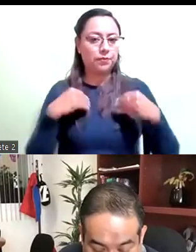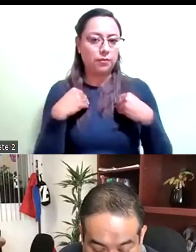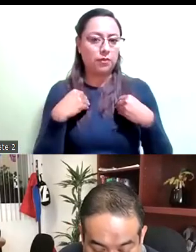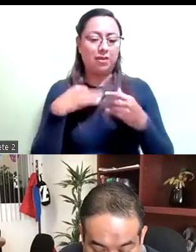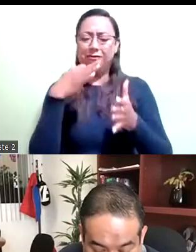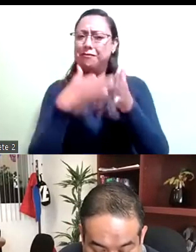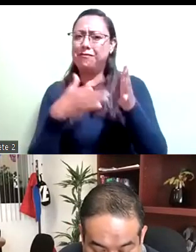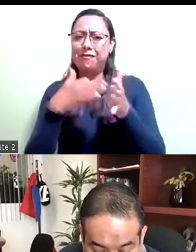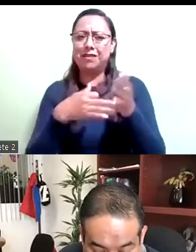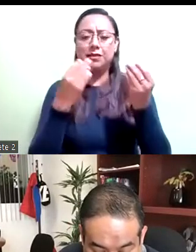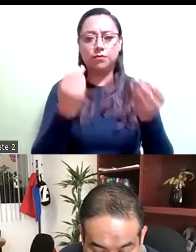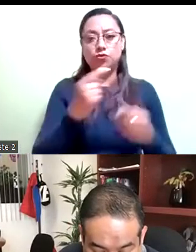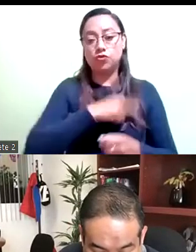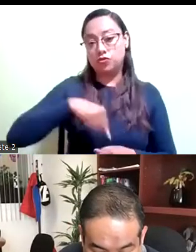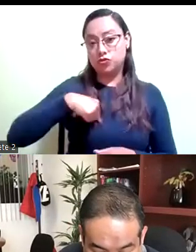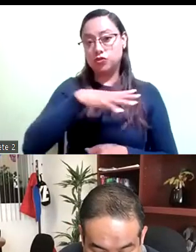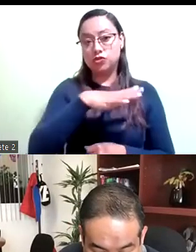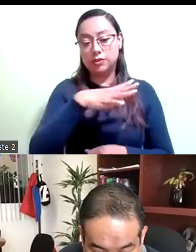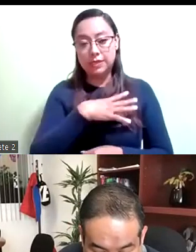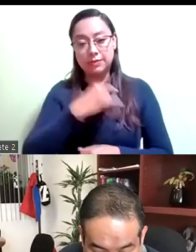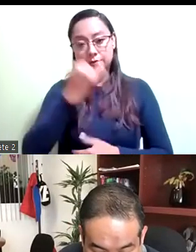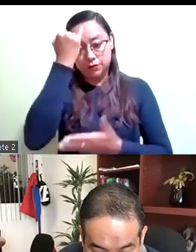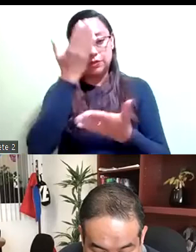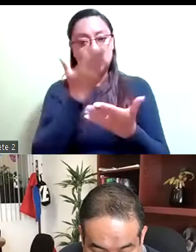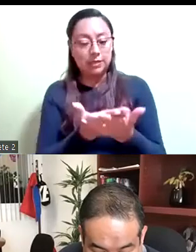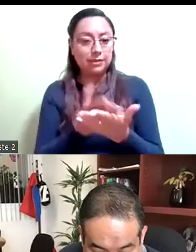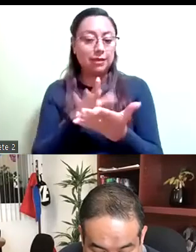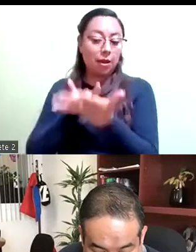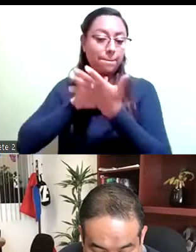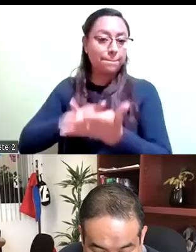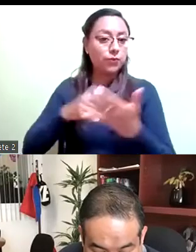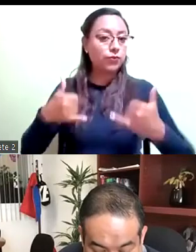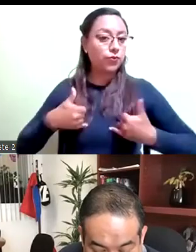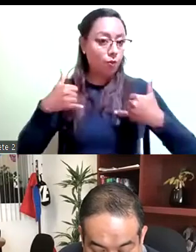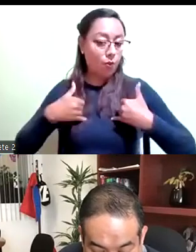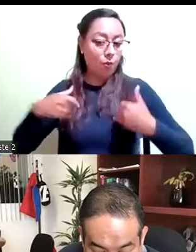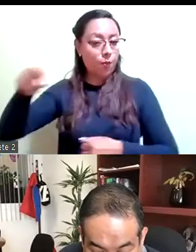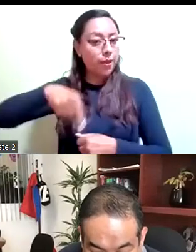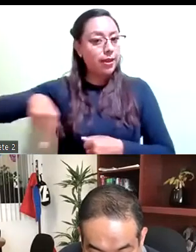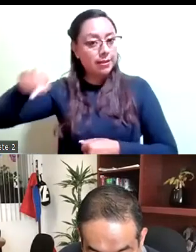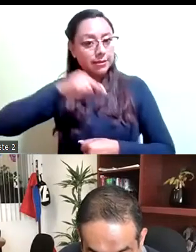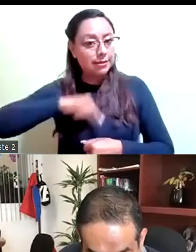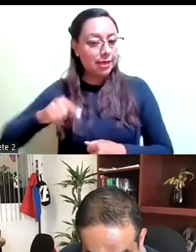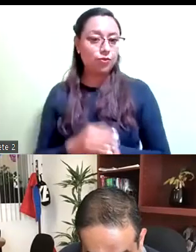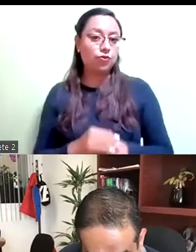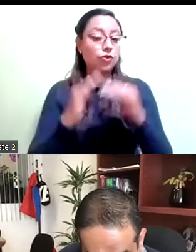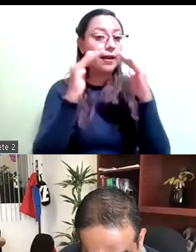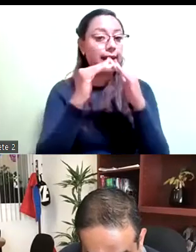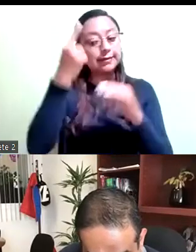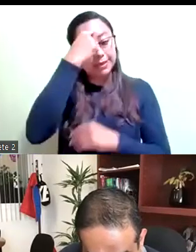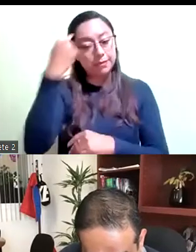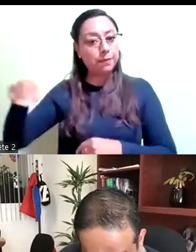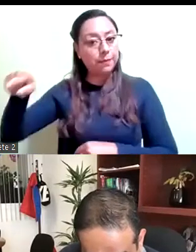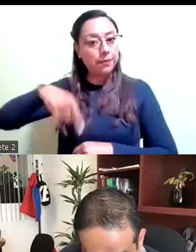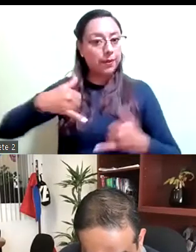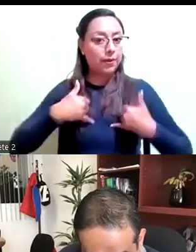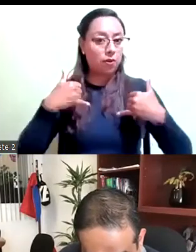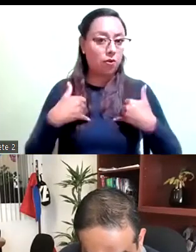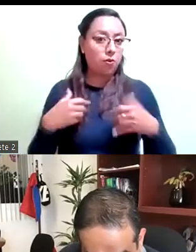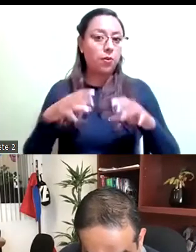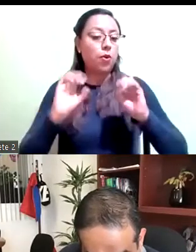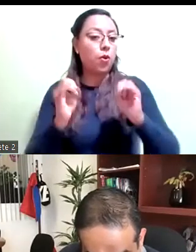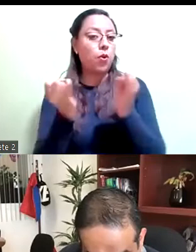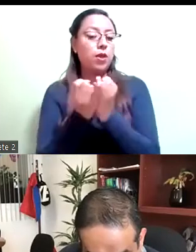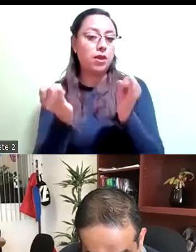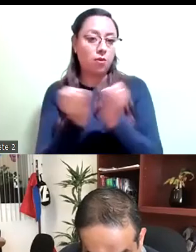de vivienda joven, que es en apoyo a las juventudes, y de vivienda digna, que es en apoyo a un número más amplio de metros